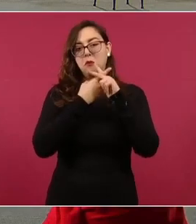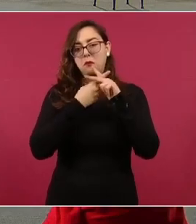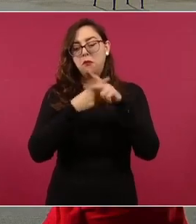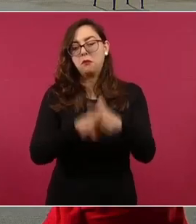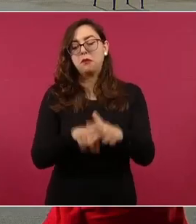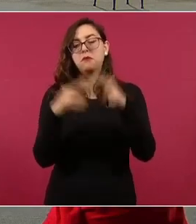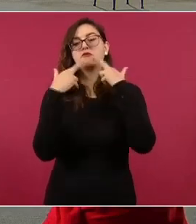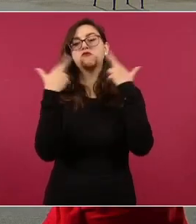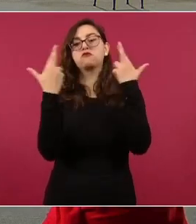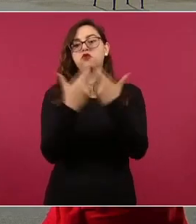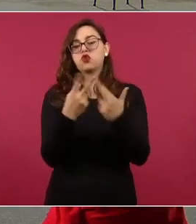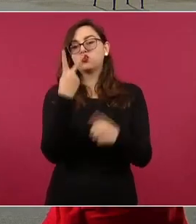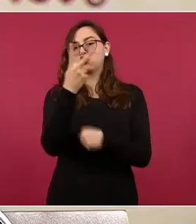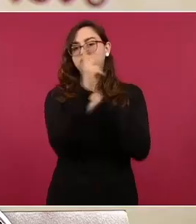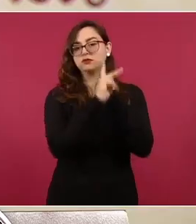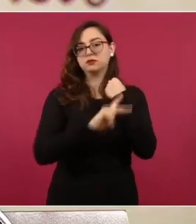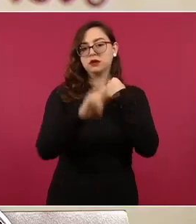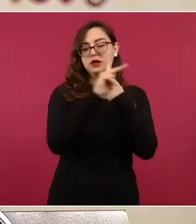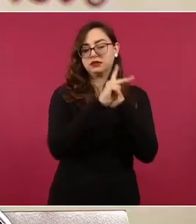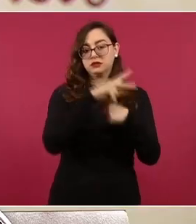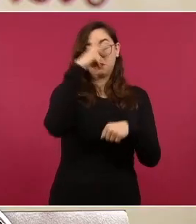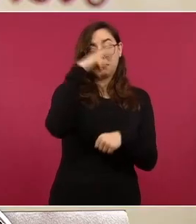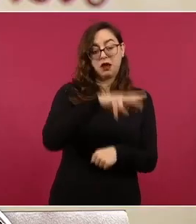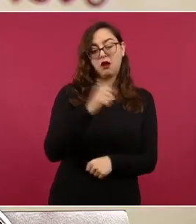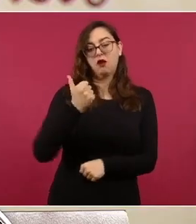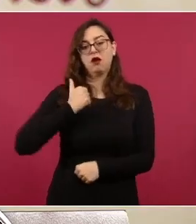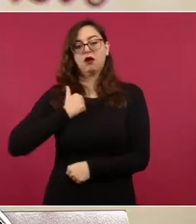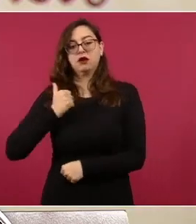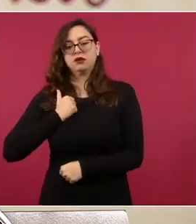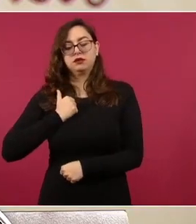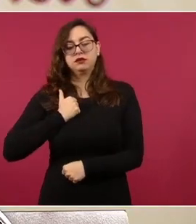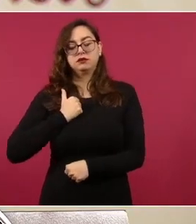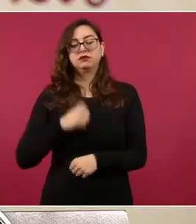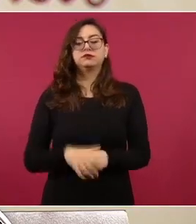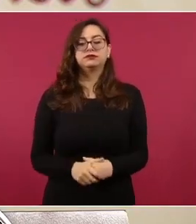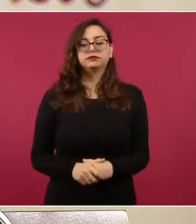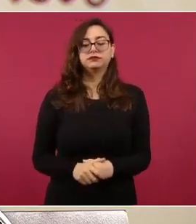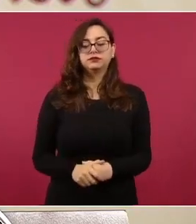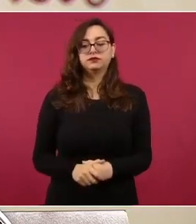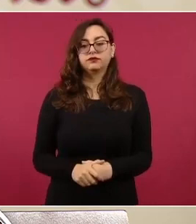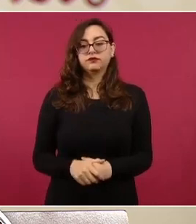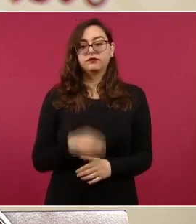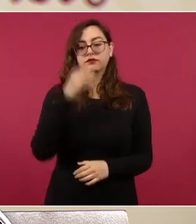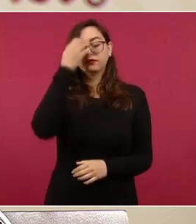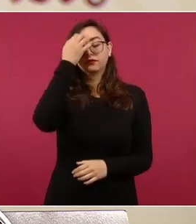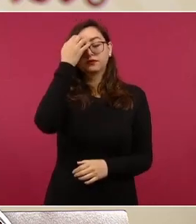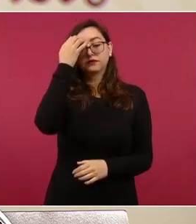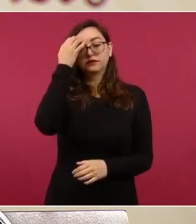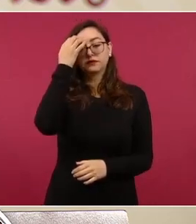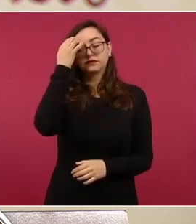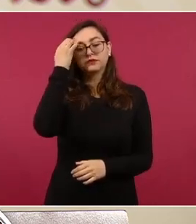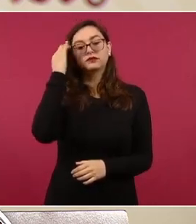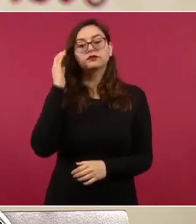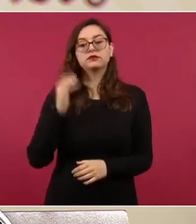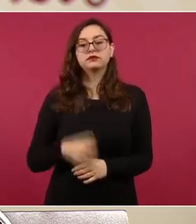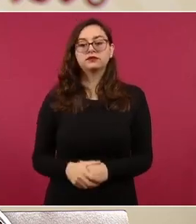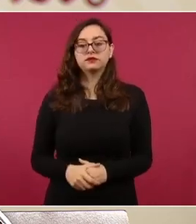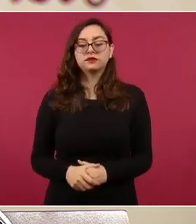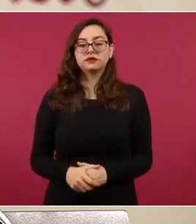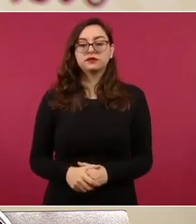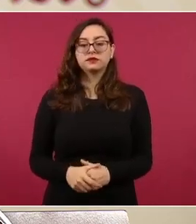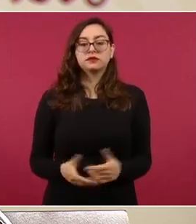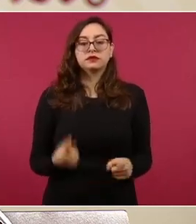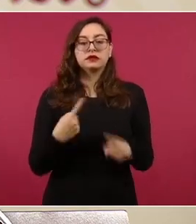-Canadá. Por parte de Canadá hasta ahora, pero seguramente esta lista se va a ampliar,